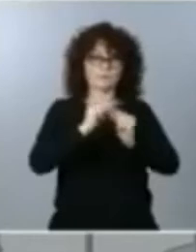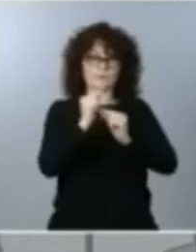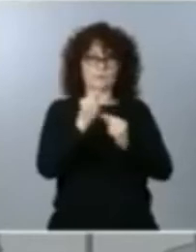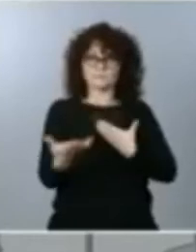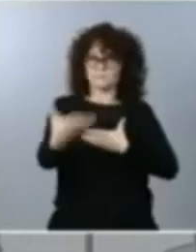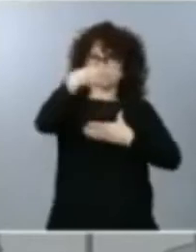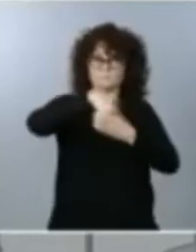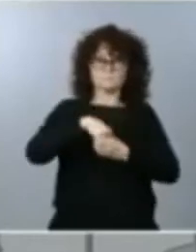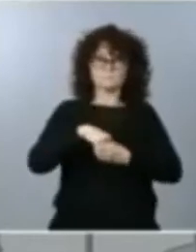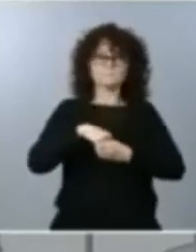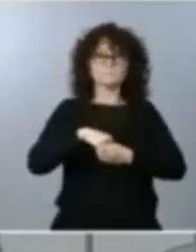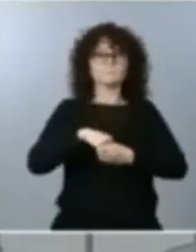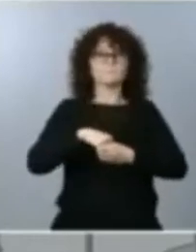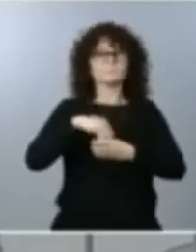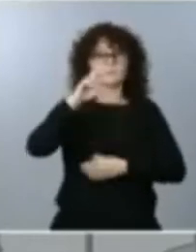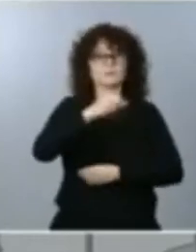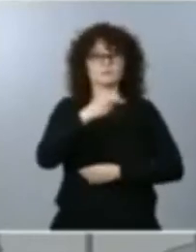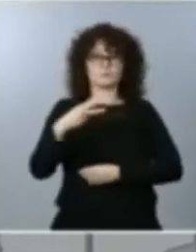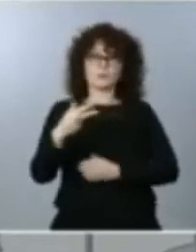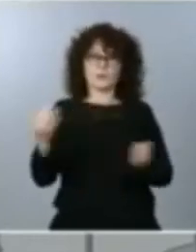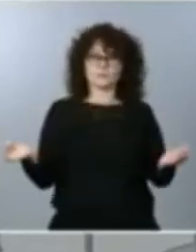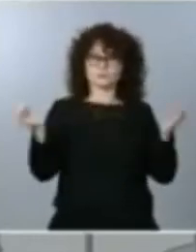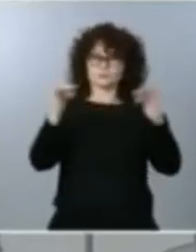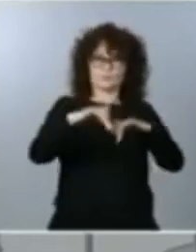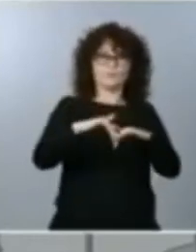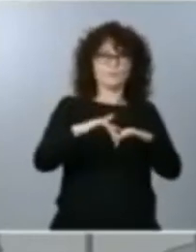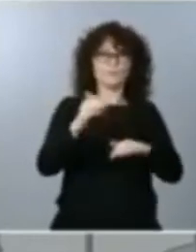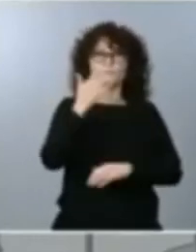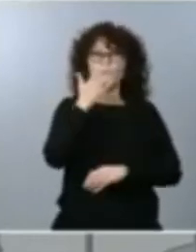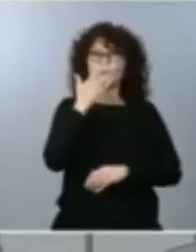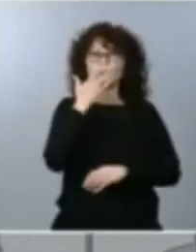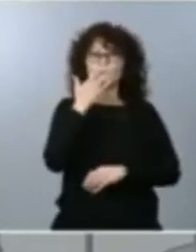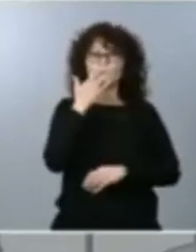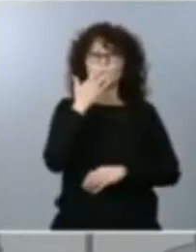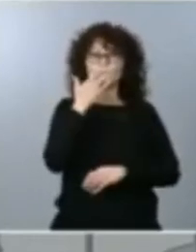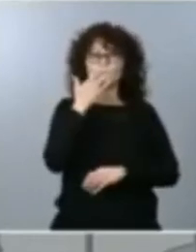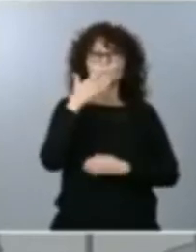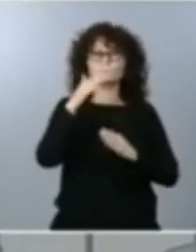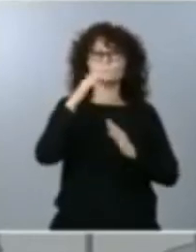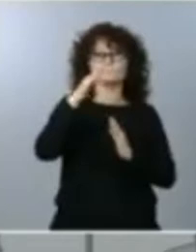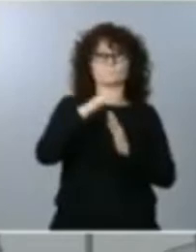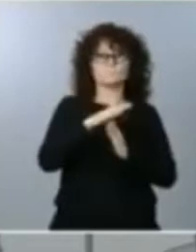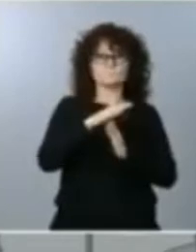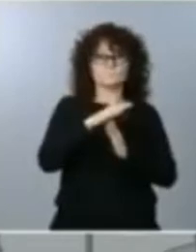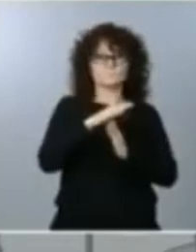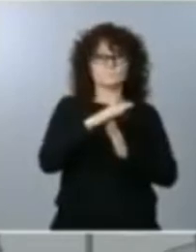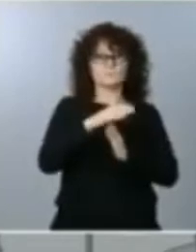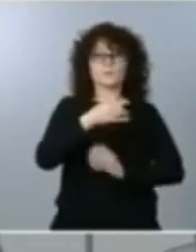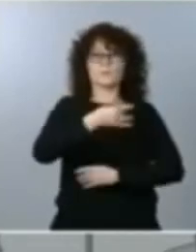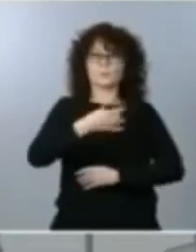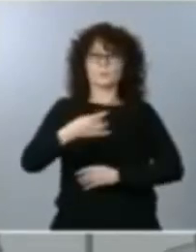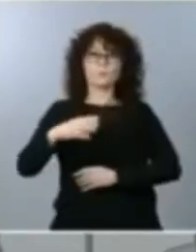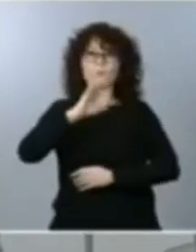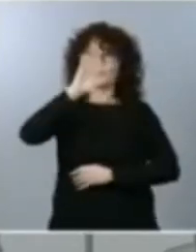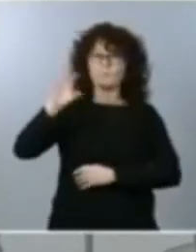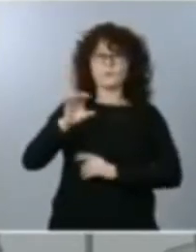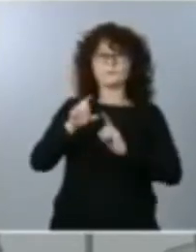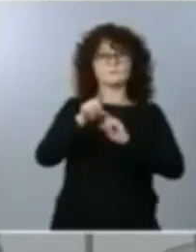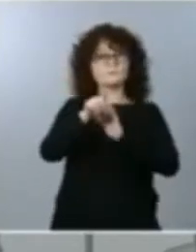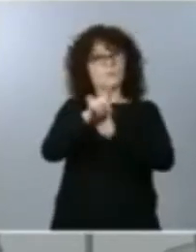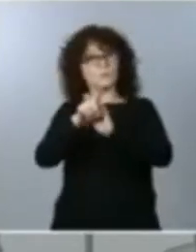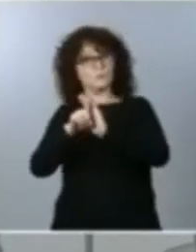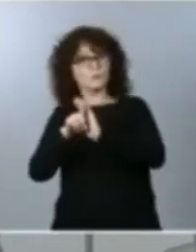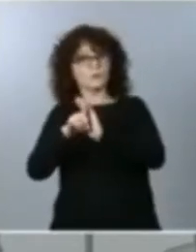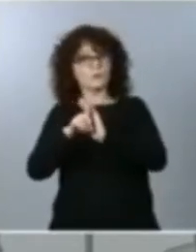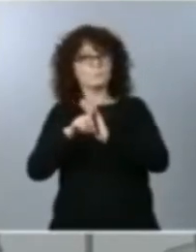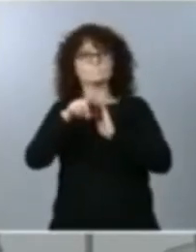resultados de esta cumbre, como la, por ejemplo, suspensión del servicio de la deuda de los países menos desarrollados. Esto es muy importante.